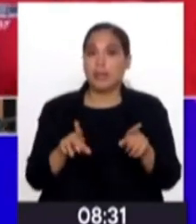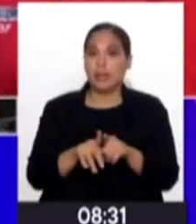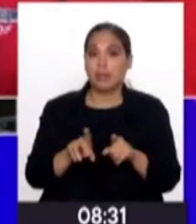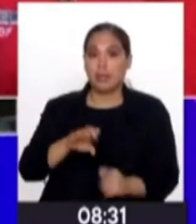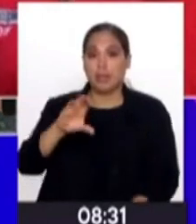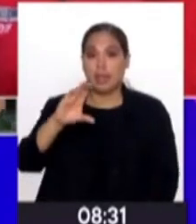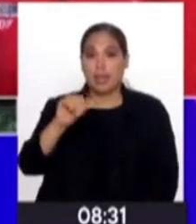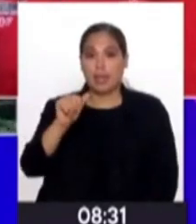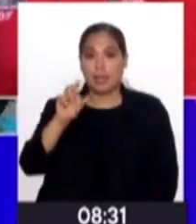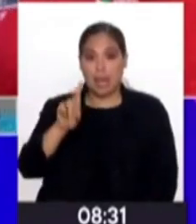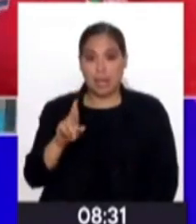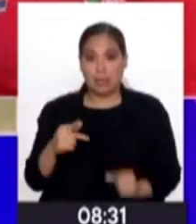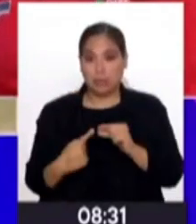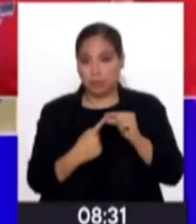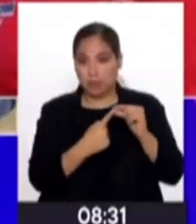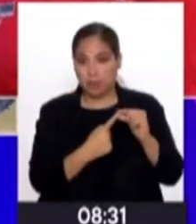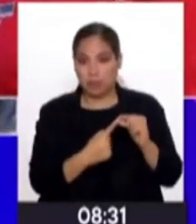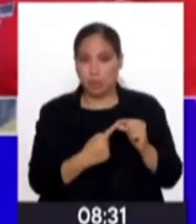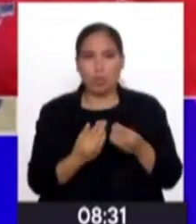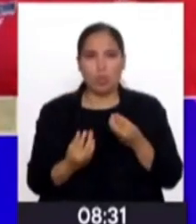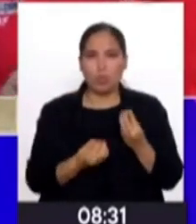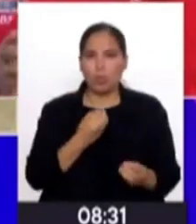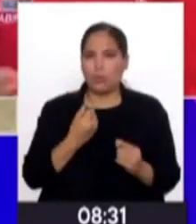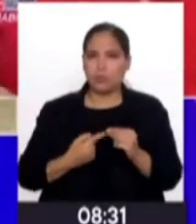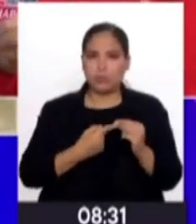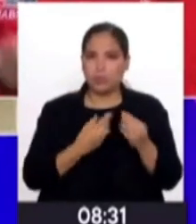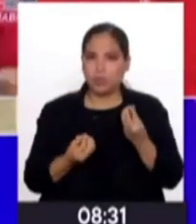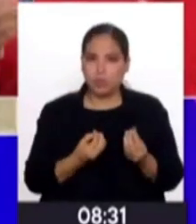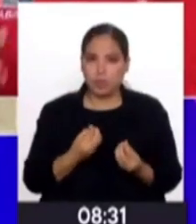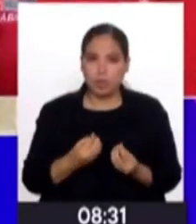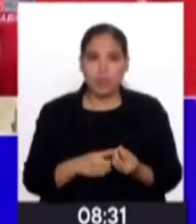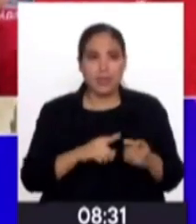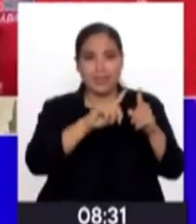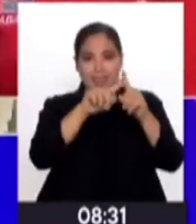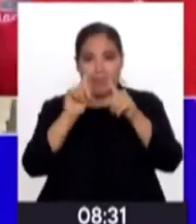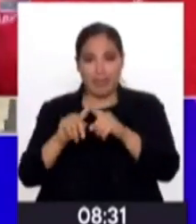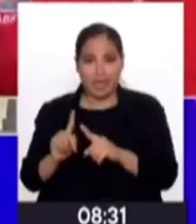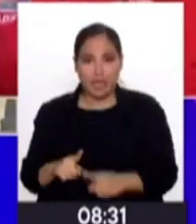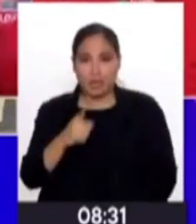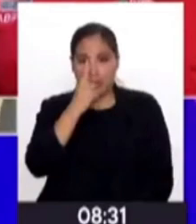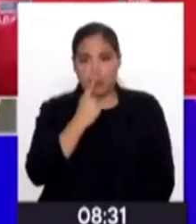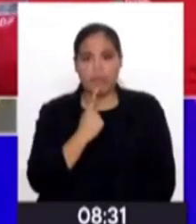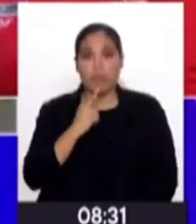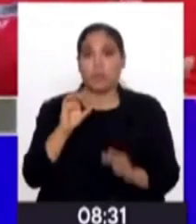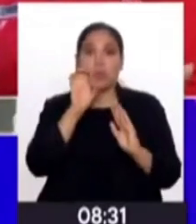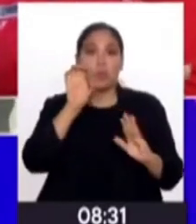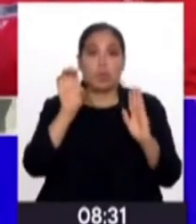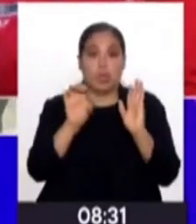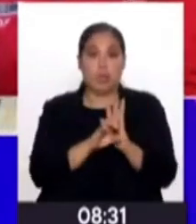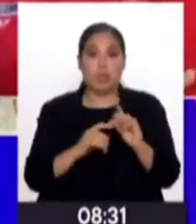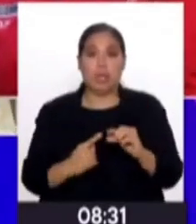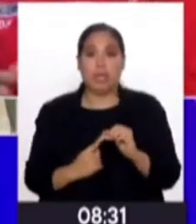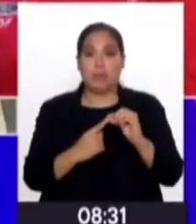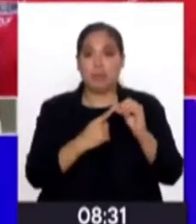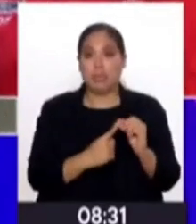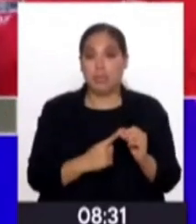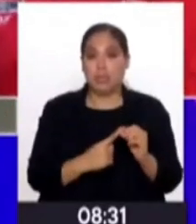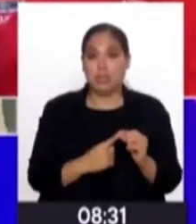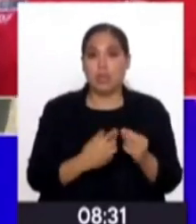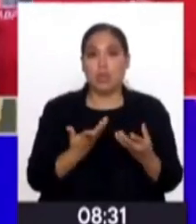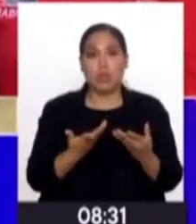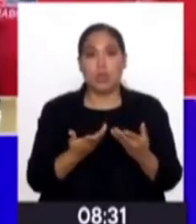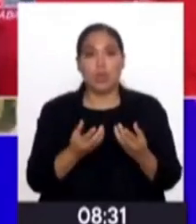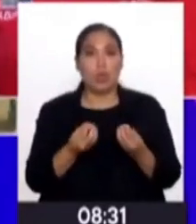CAR especializados. ¿Por qué especializados? Porque son diferentes perfiles. Por ejemplo, especializados en trata.